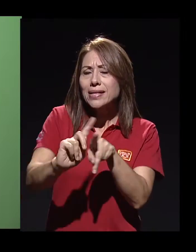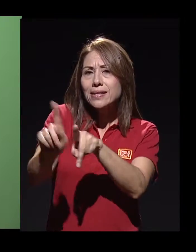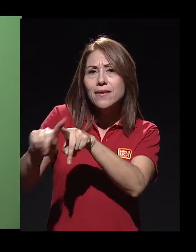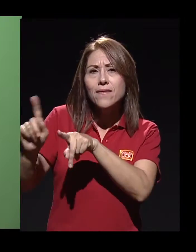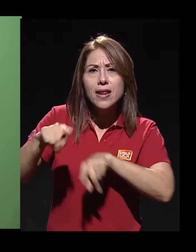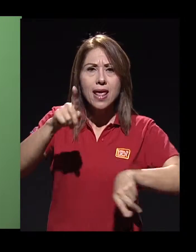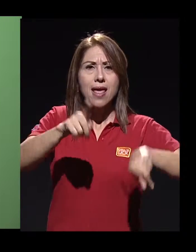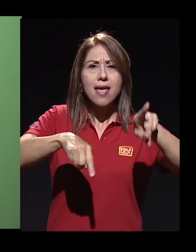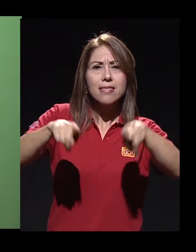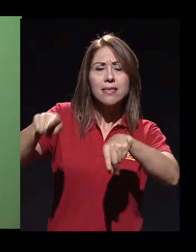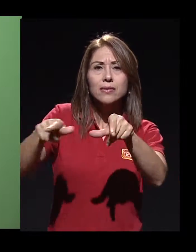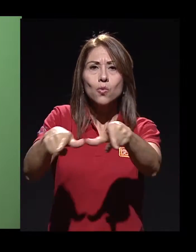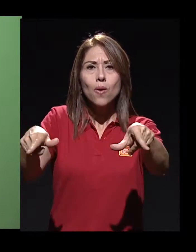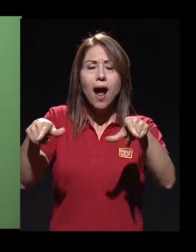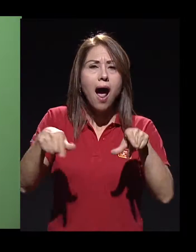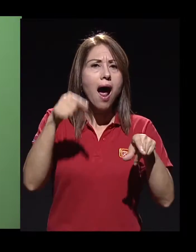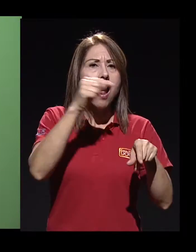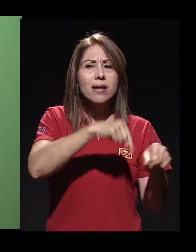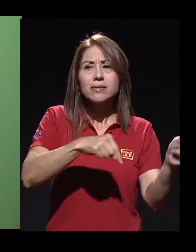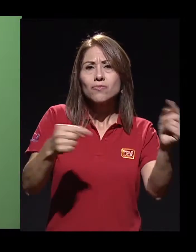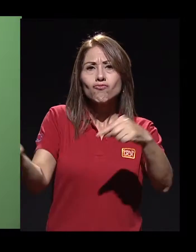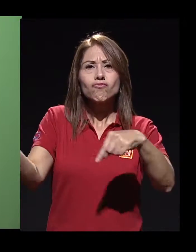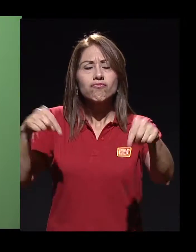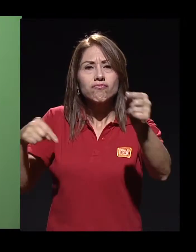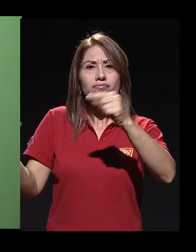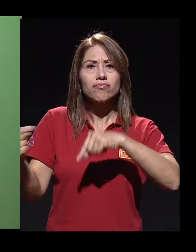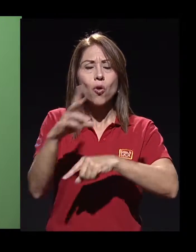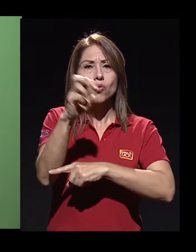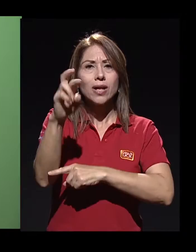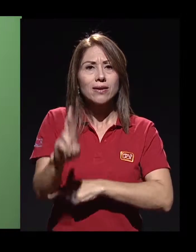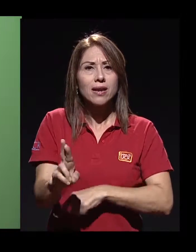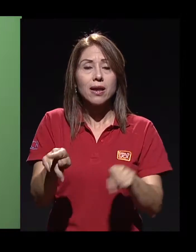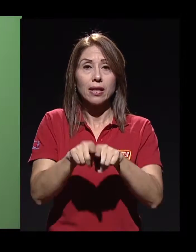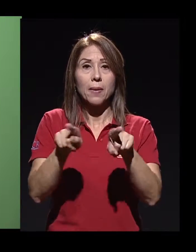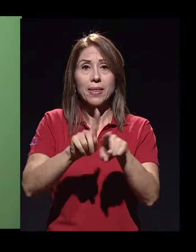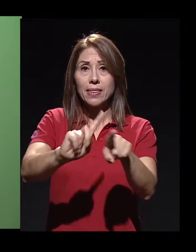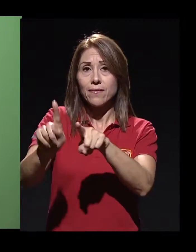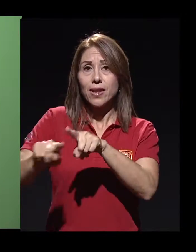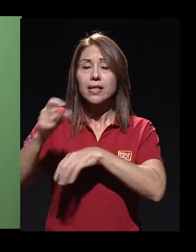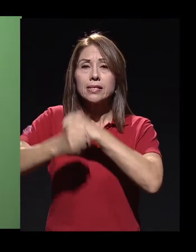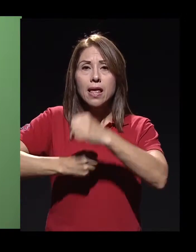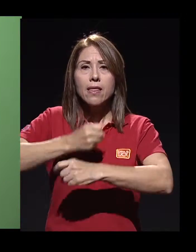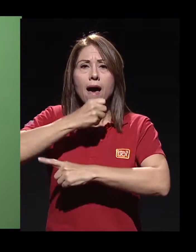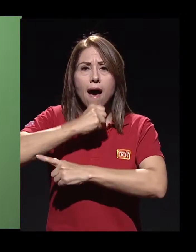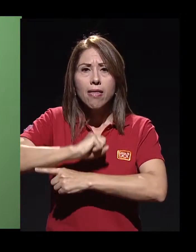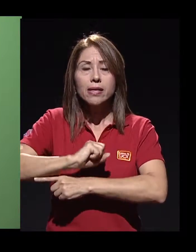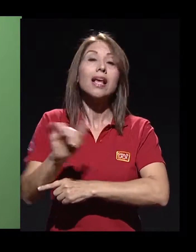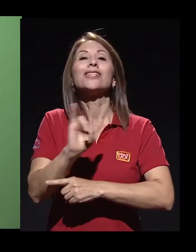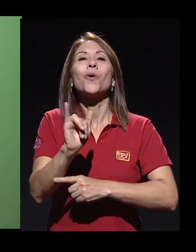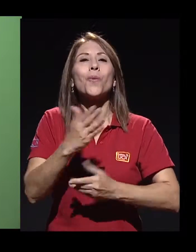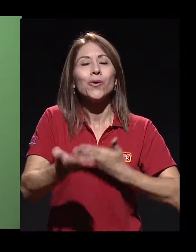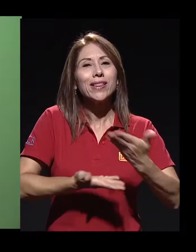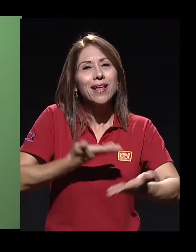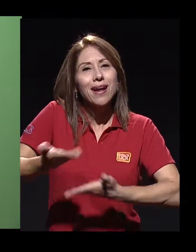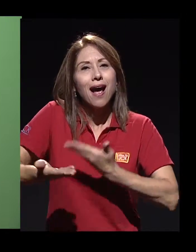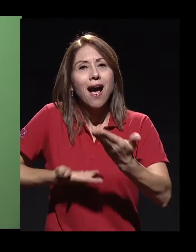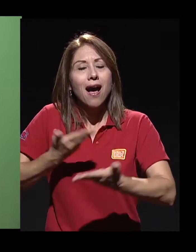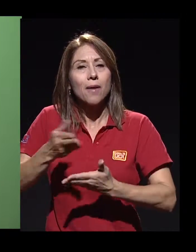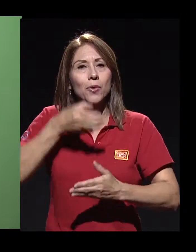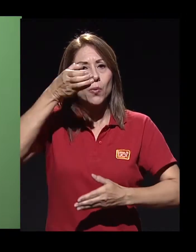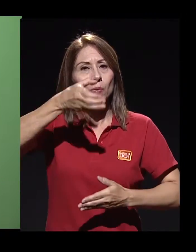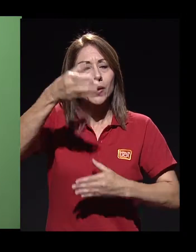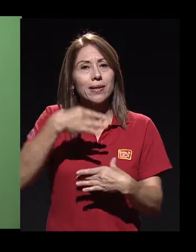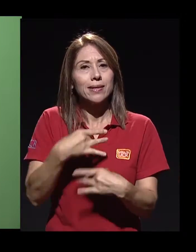orígenes geográficos de Costa Rica, además de diferentes edades, ¿verdad? Es como un intercambio cultural muy